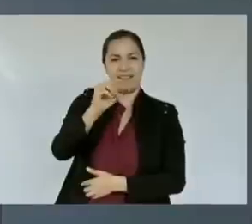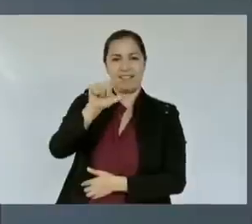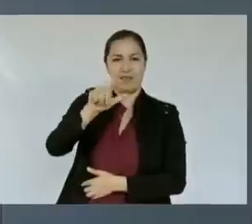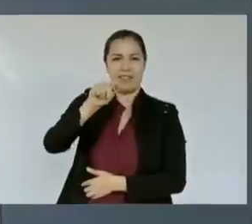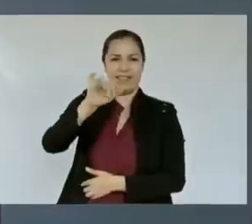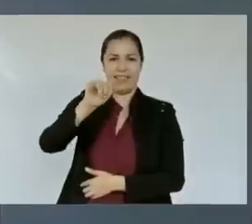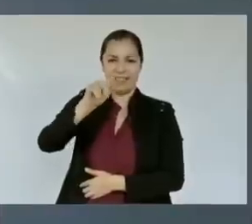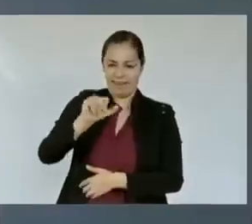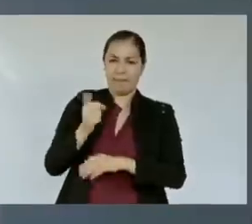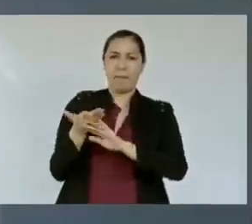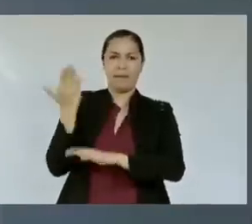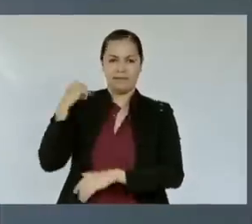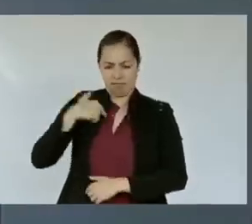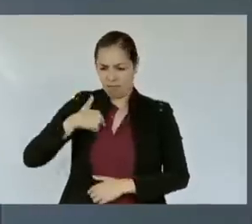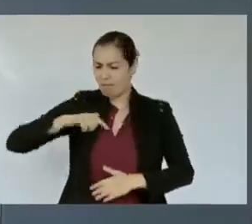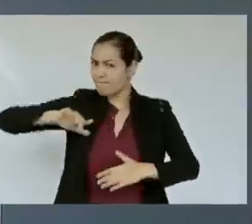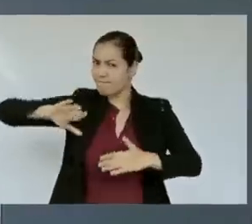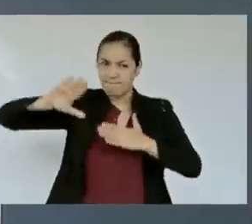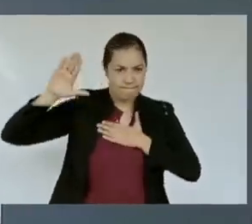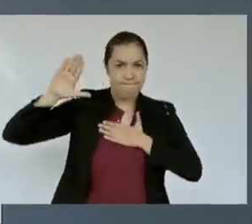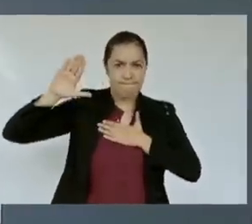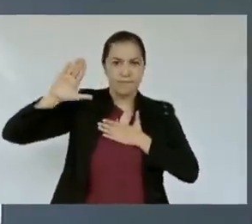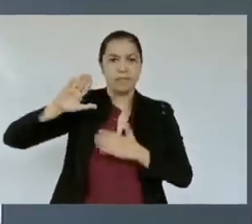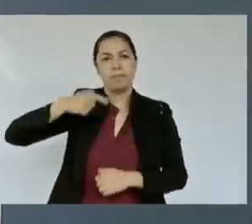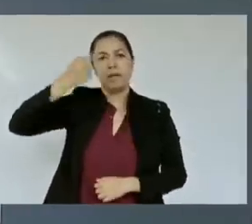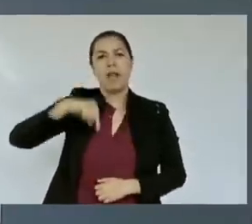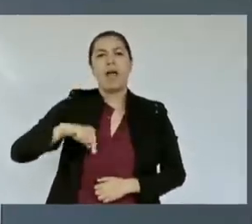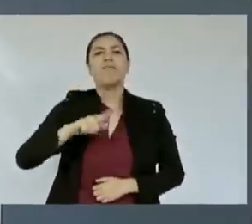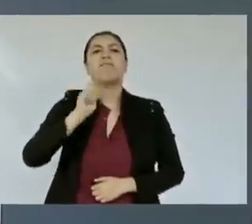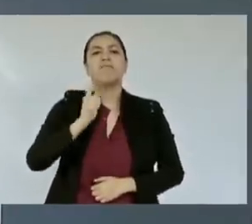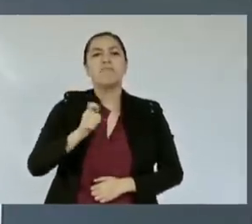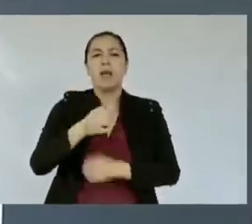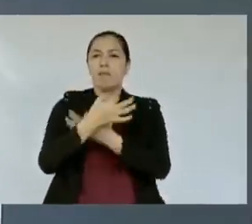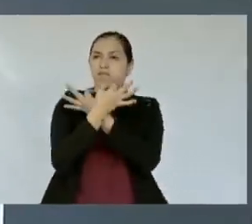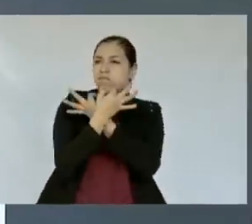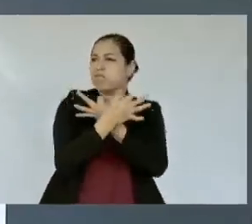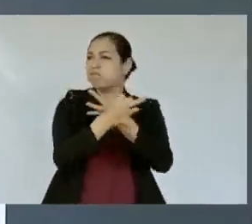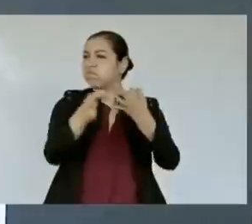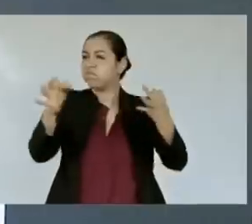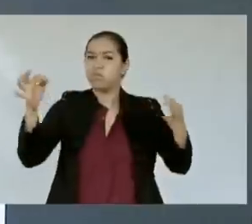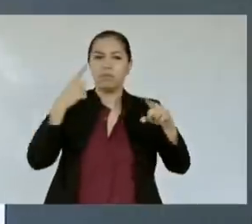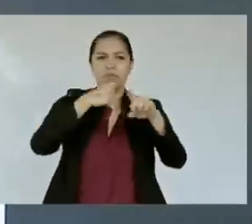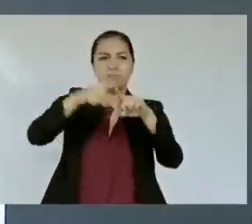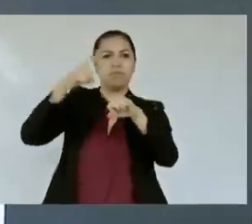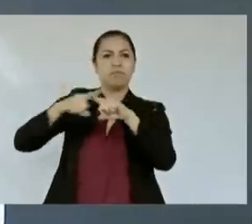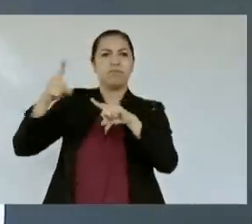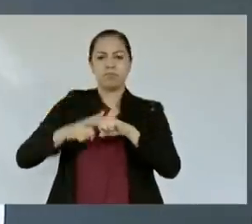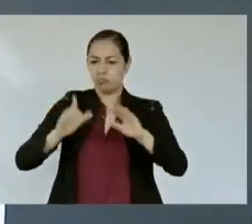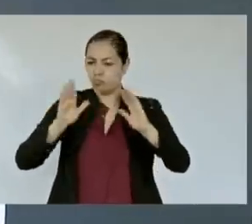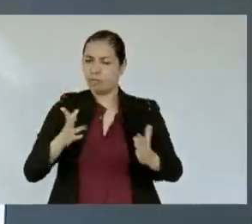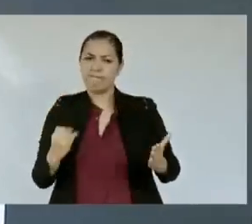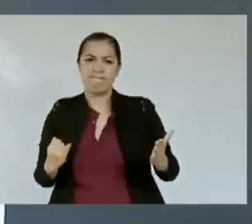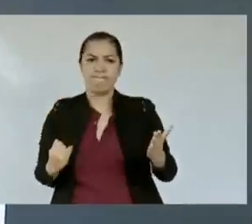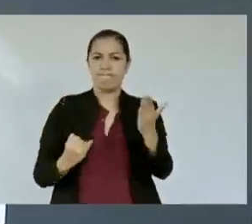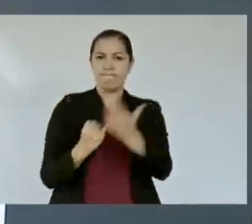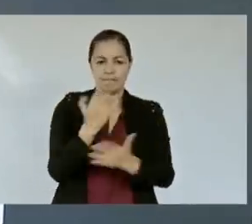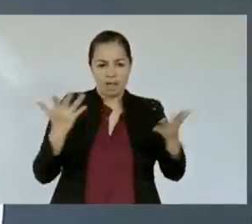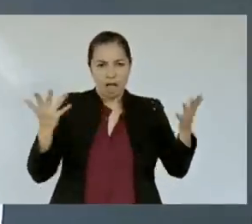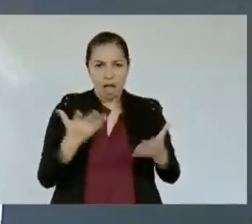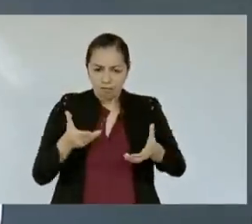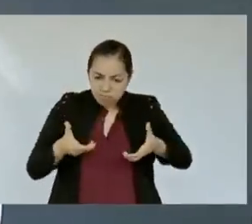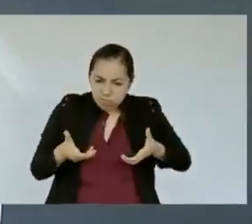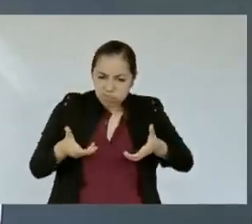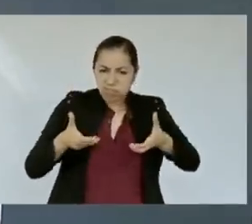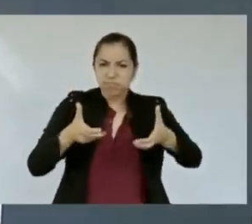compromiso para informarle a la gente que se tomó la decisión de hacer este camino